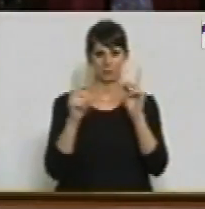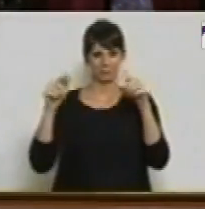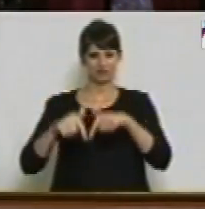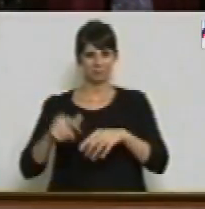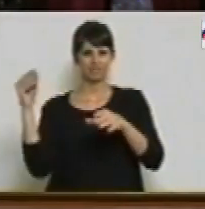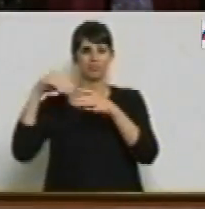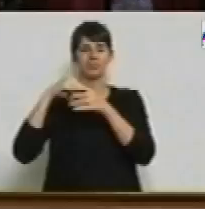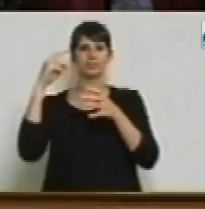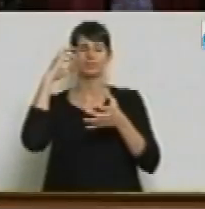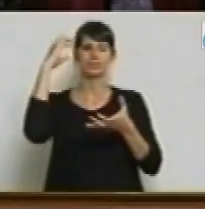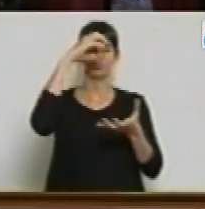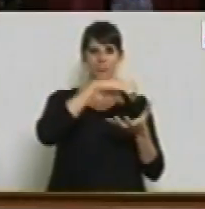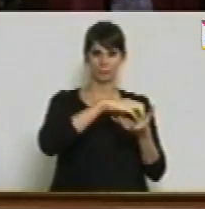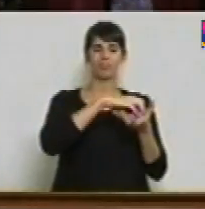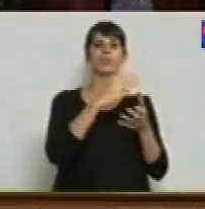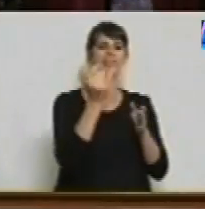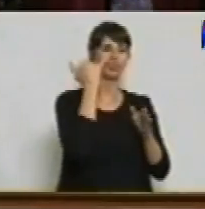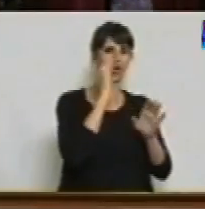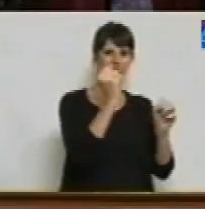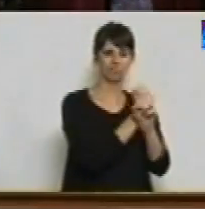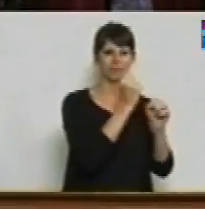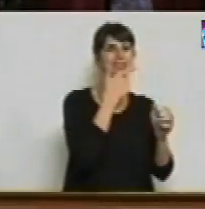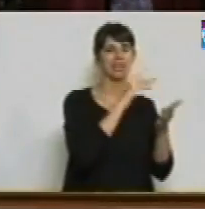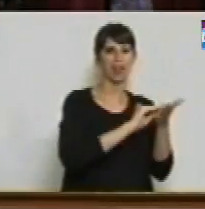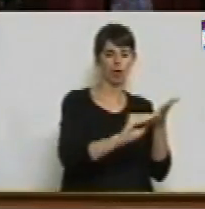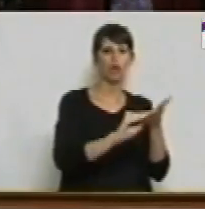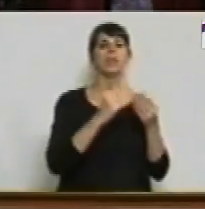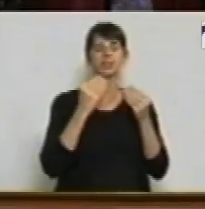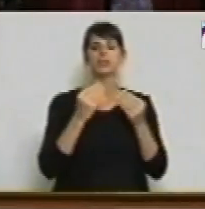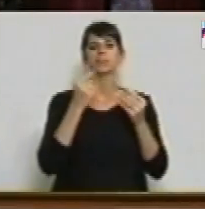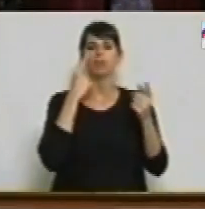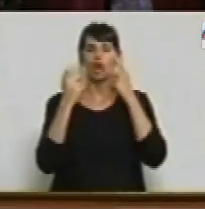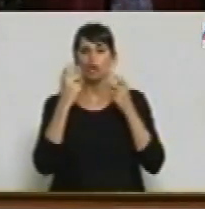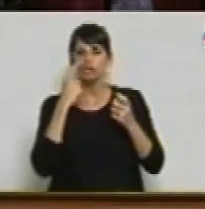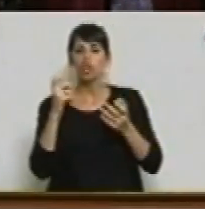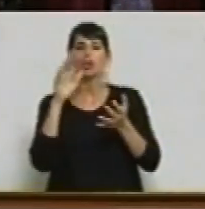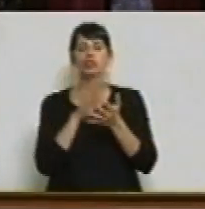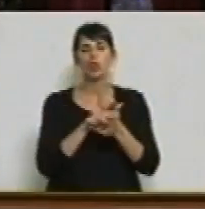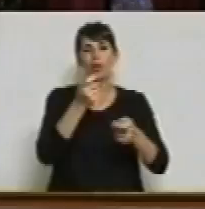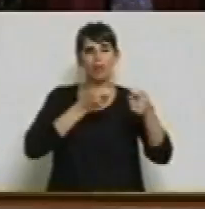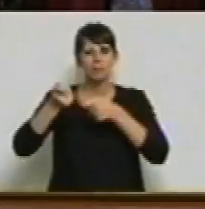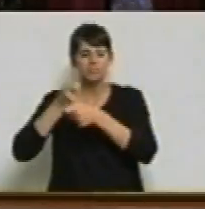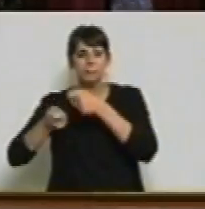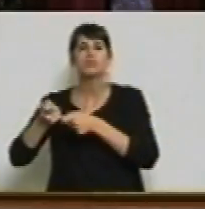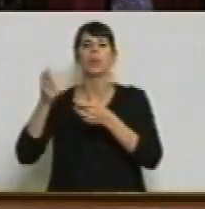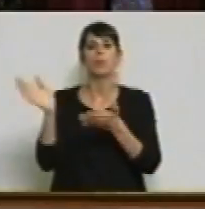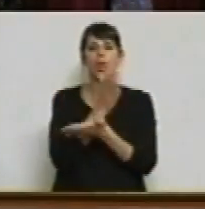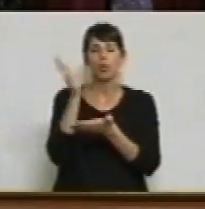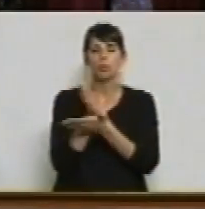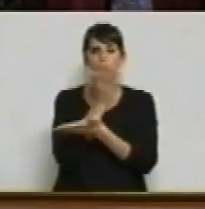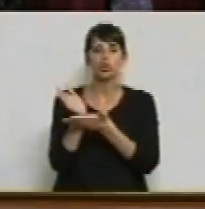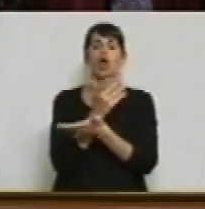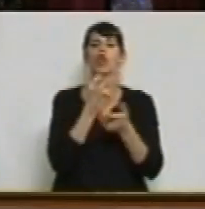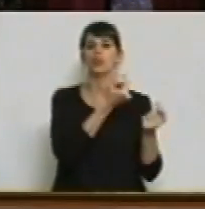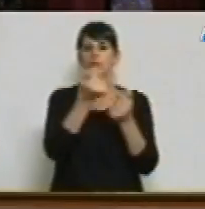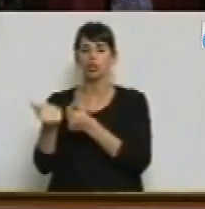honorable Senado por el cual se crea una nueva regulación de las relaciones de producción y consumo, orden del